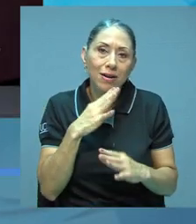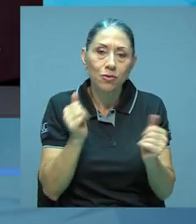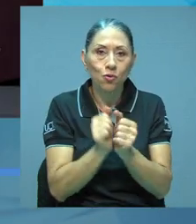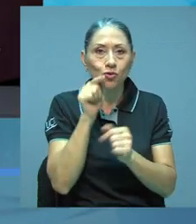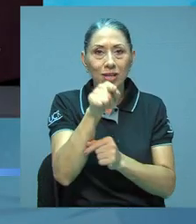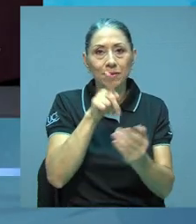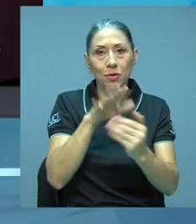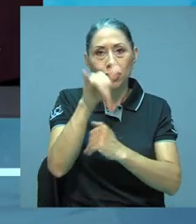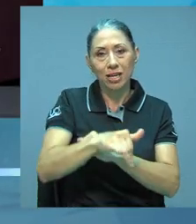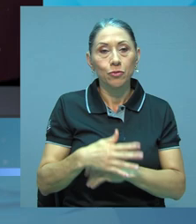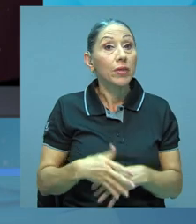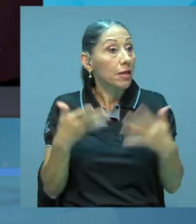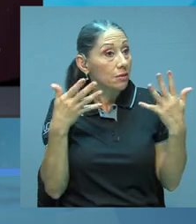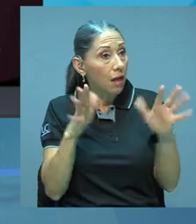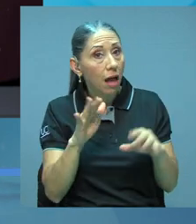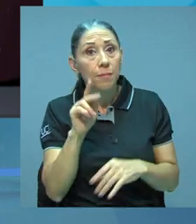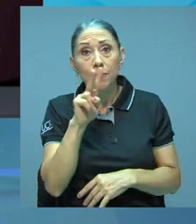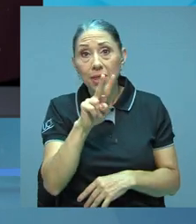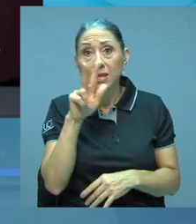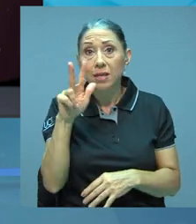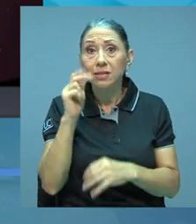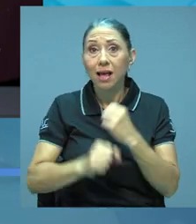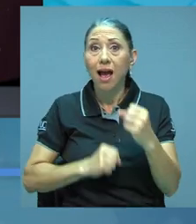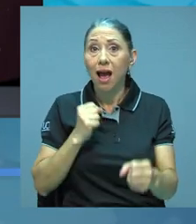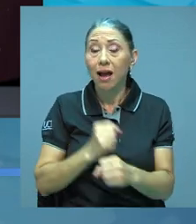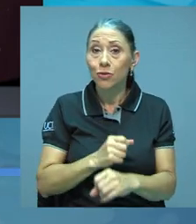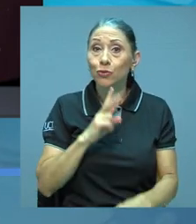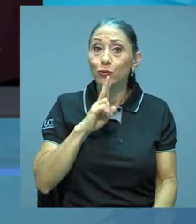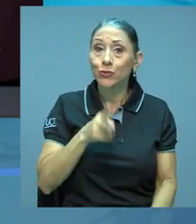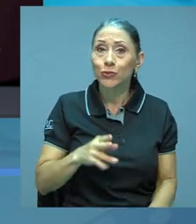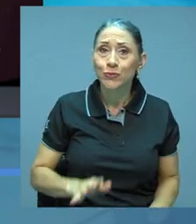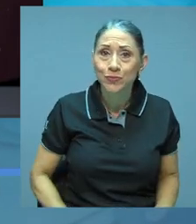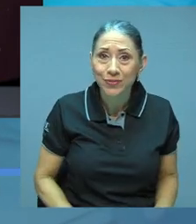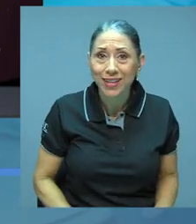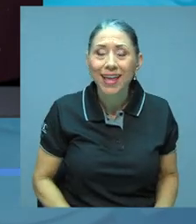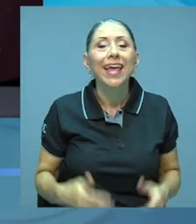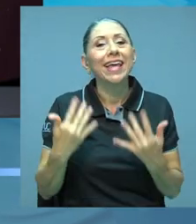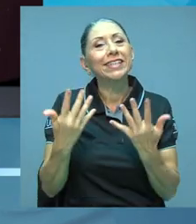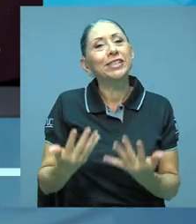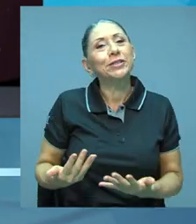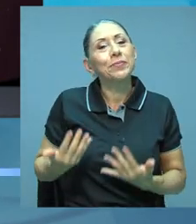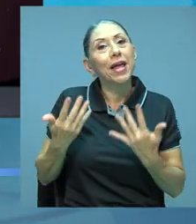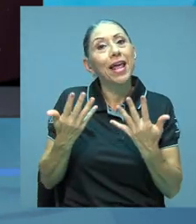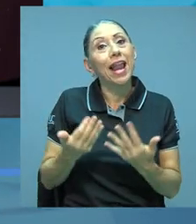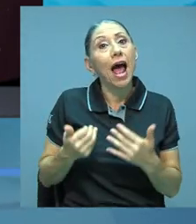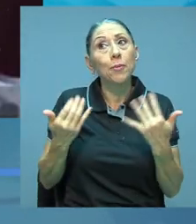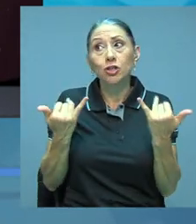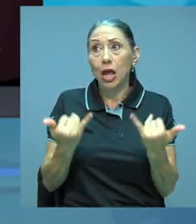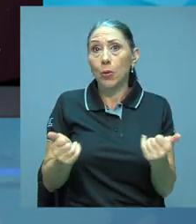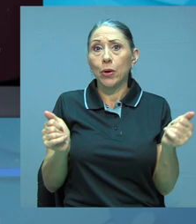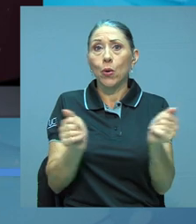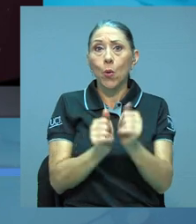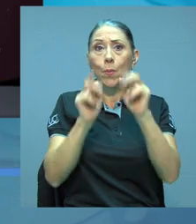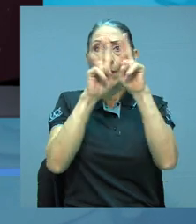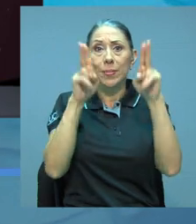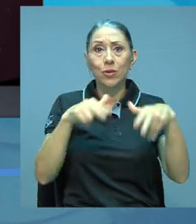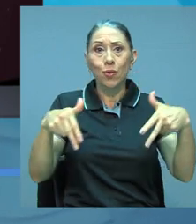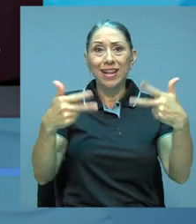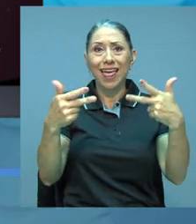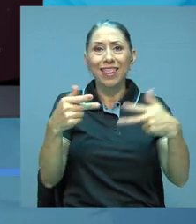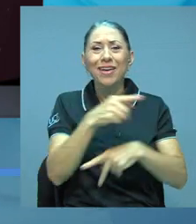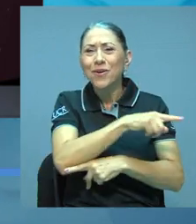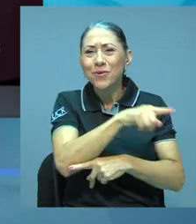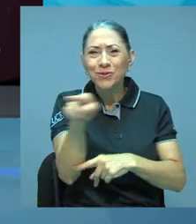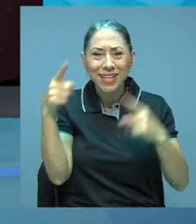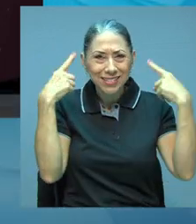con ustedes sobre este proyecto, sí que ya tiene sus 23 años, ¿es cierto, verdad? Y que esperamos que a raíz de la virtualidad, más bien